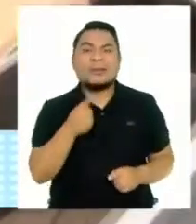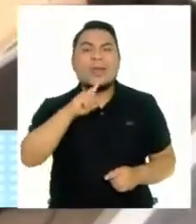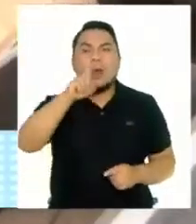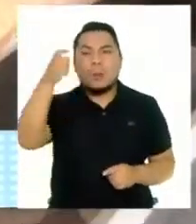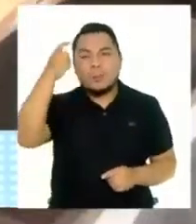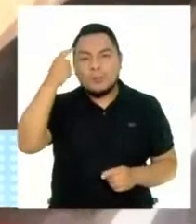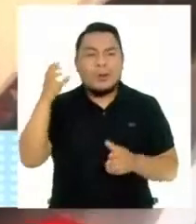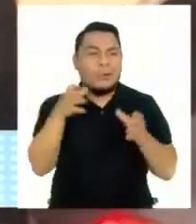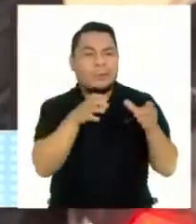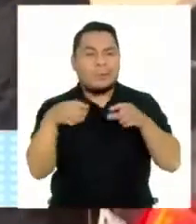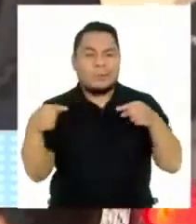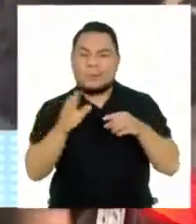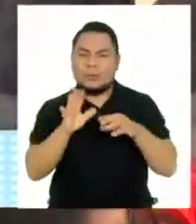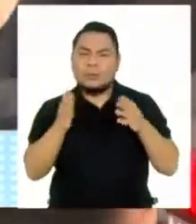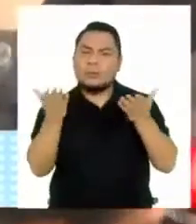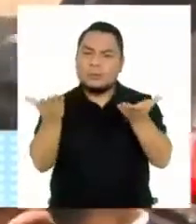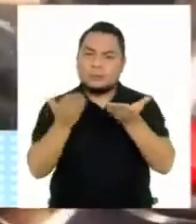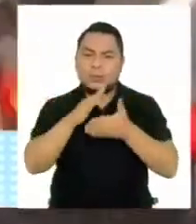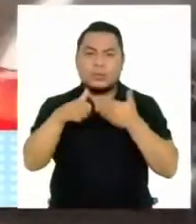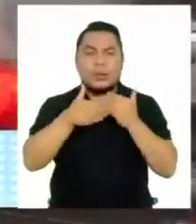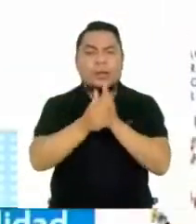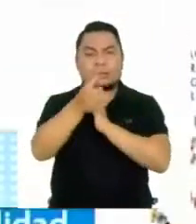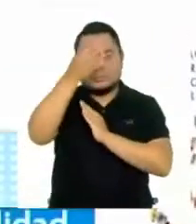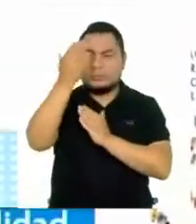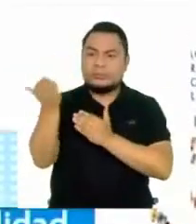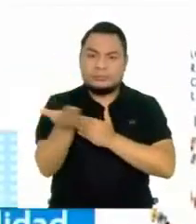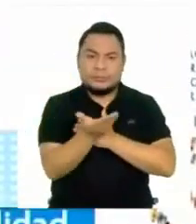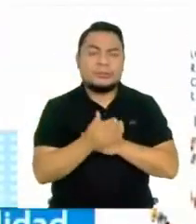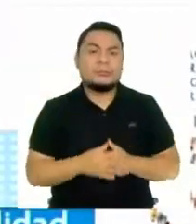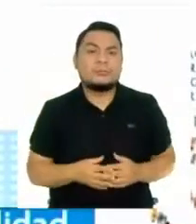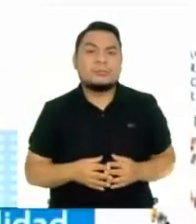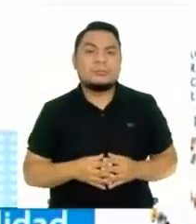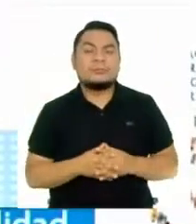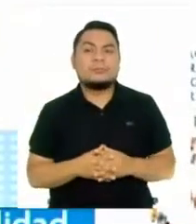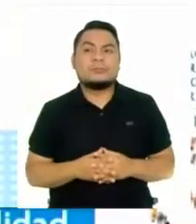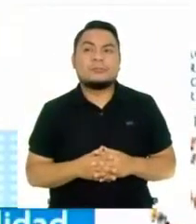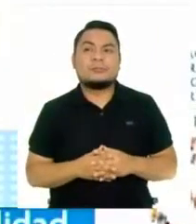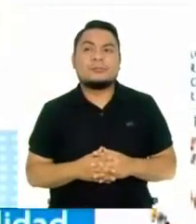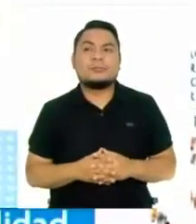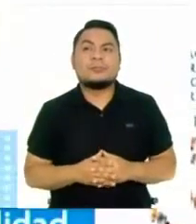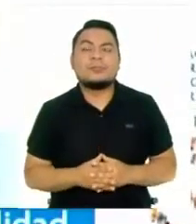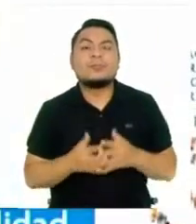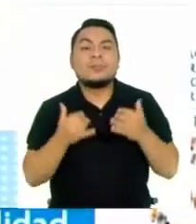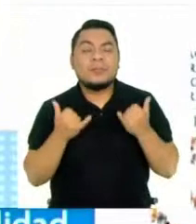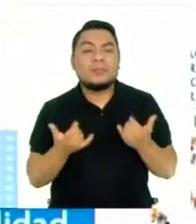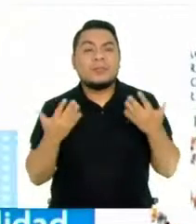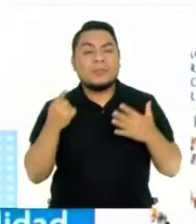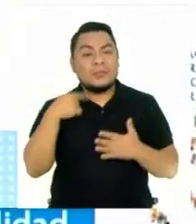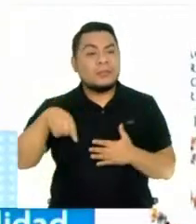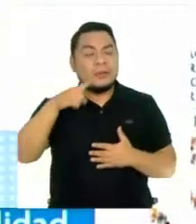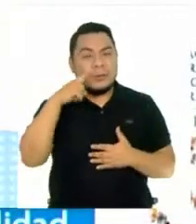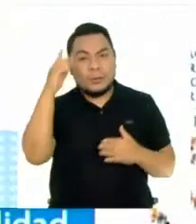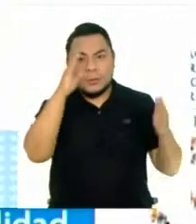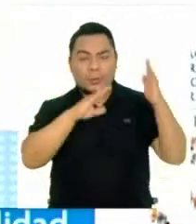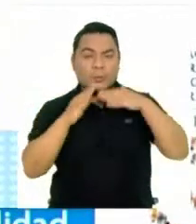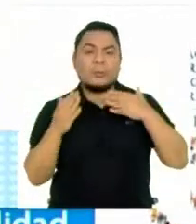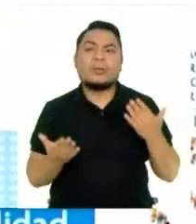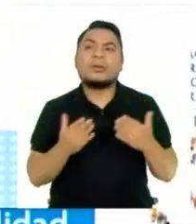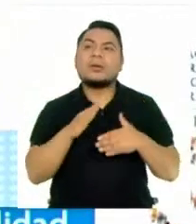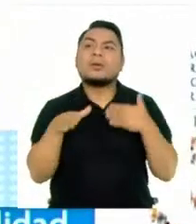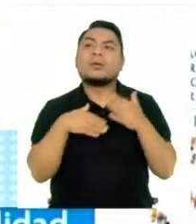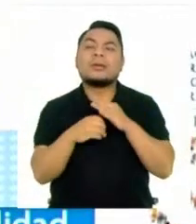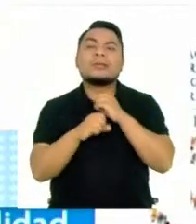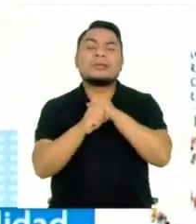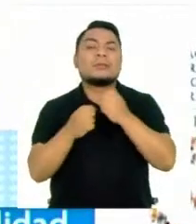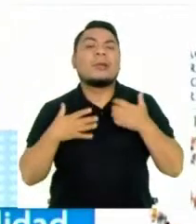políticos e invitar a los que saben. Ahora tenemos la oportunidad de dar un salto en mejorar el